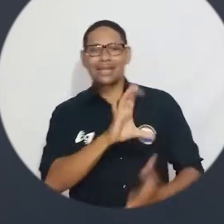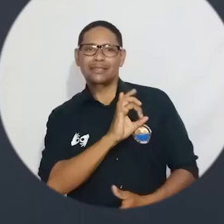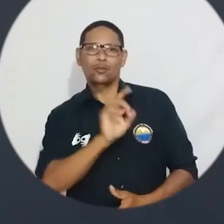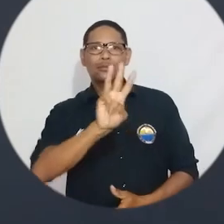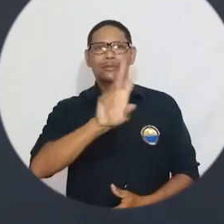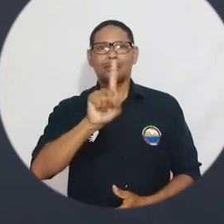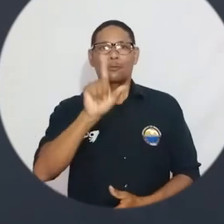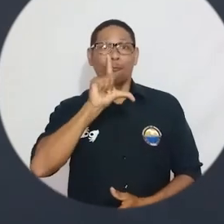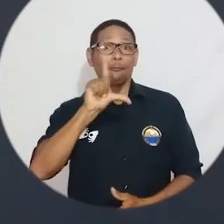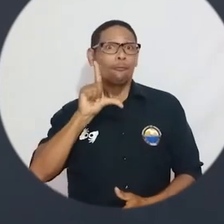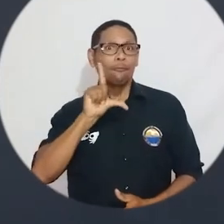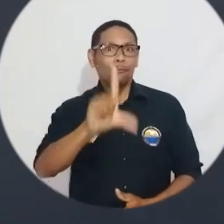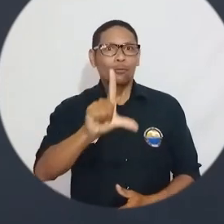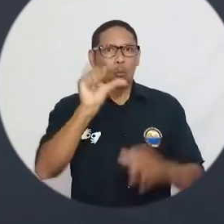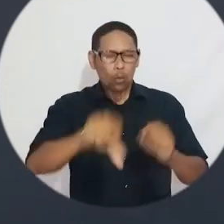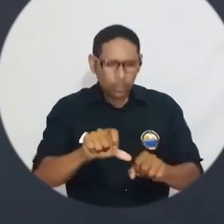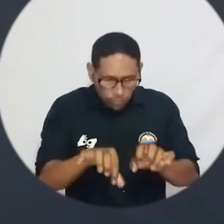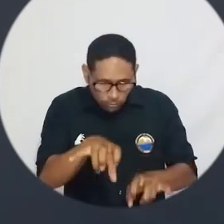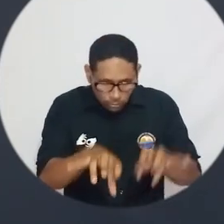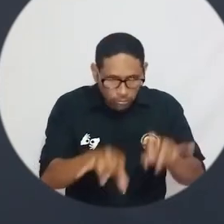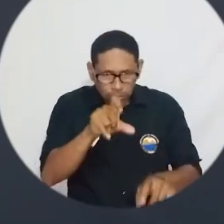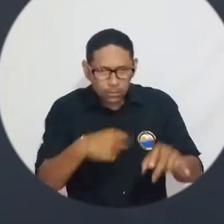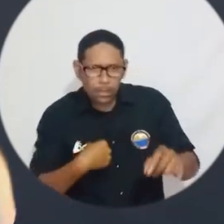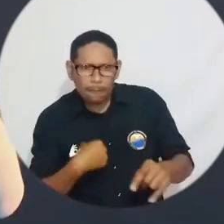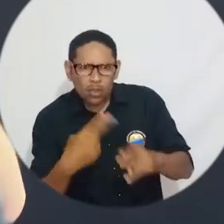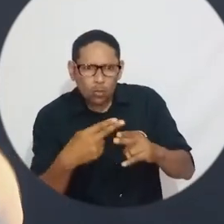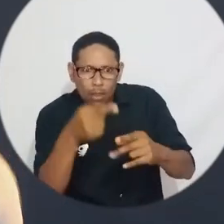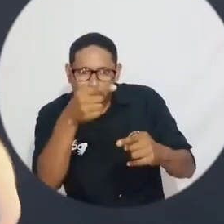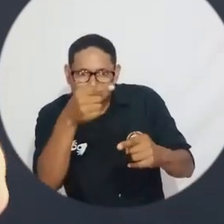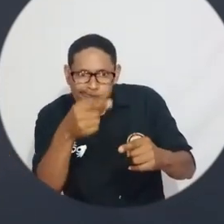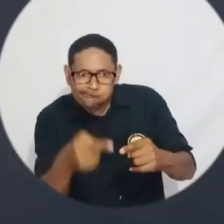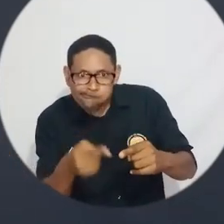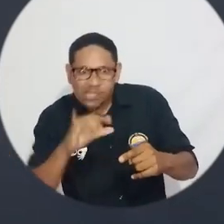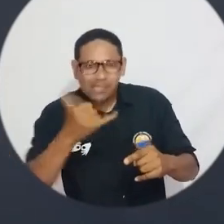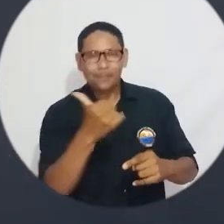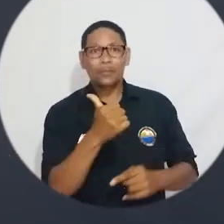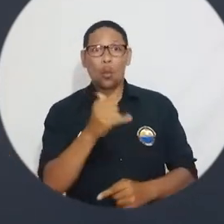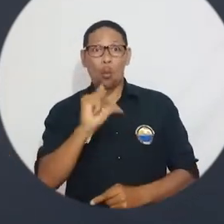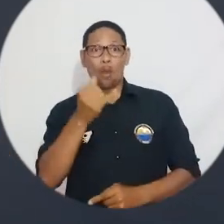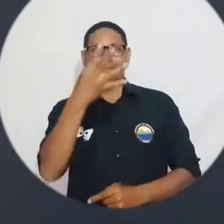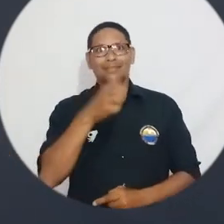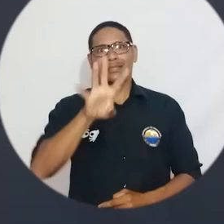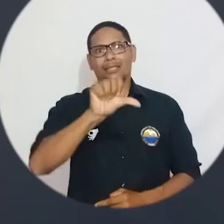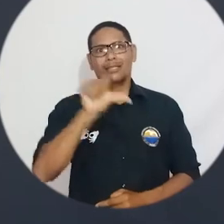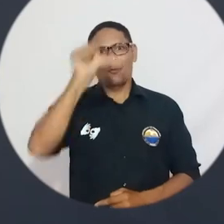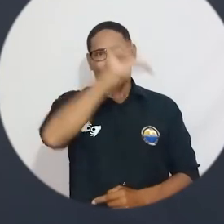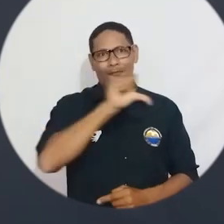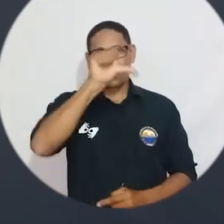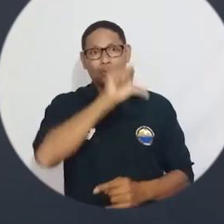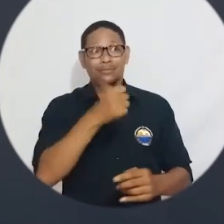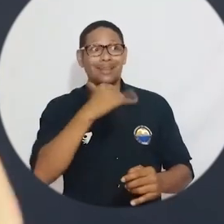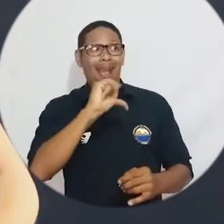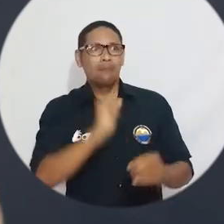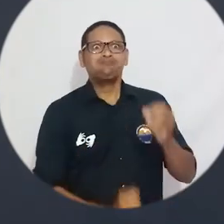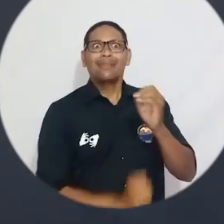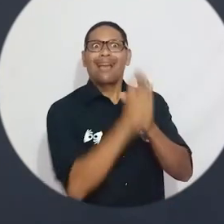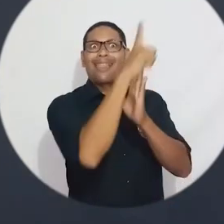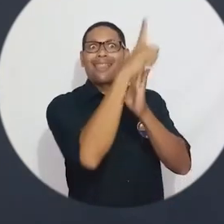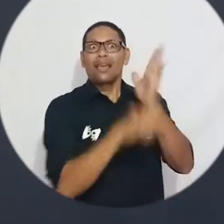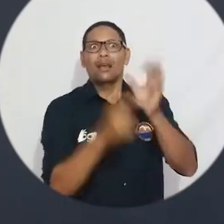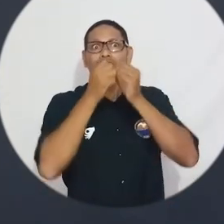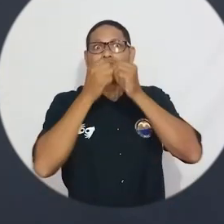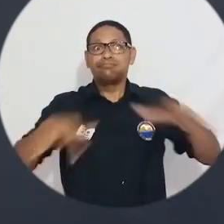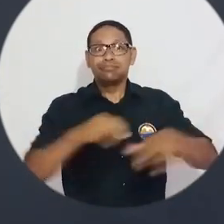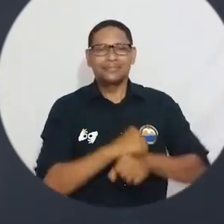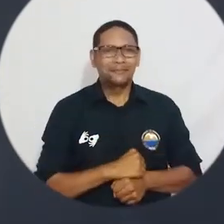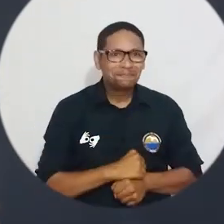pre, podrás verificar el estado de tu inscripción y el jueves 19 de agosto se publicará el listado de aspirantes